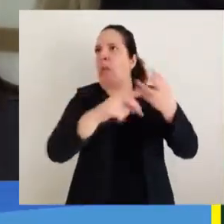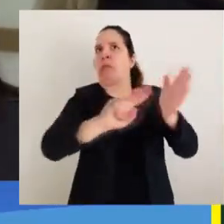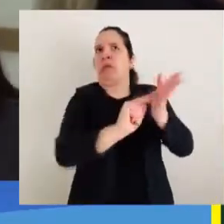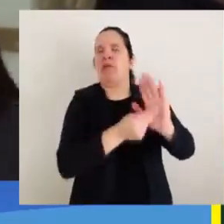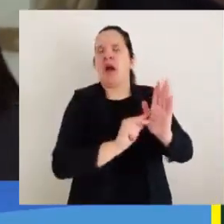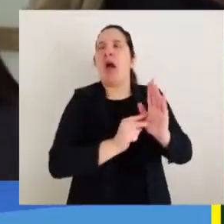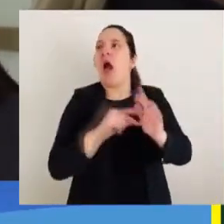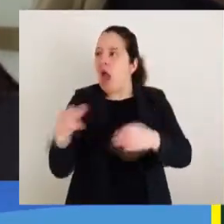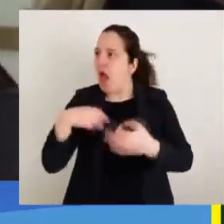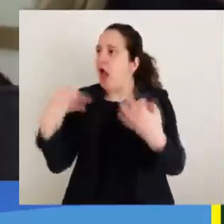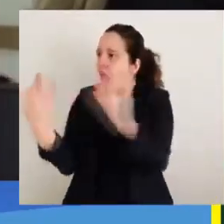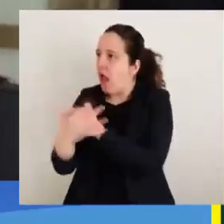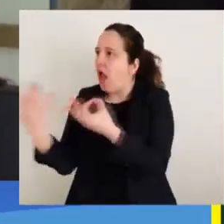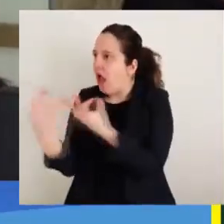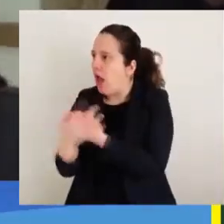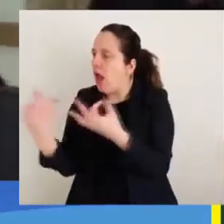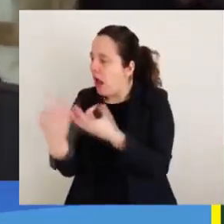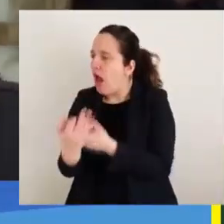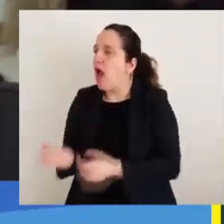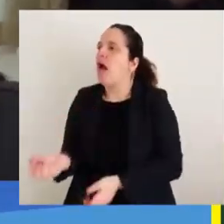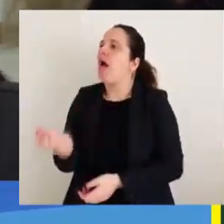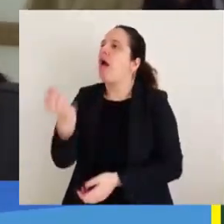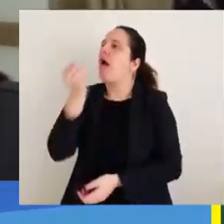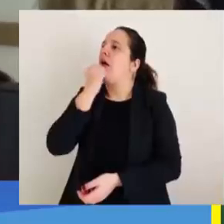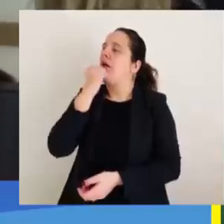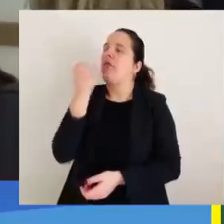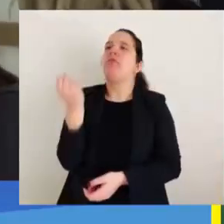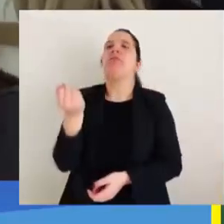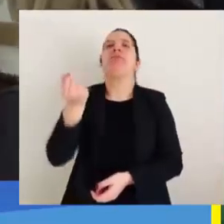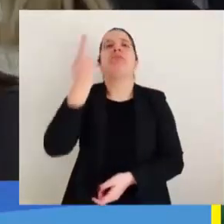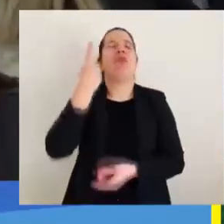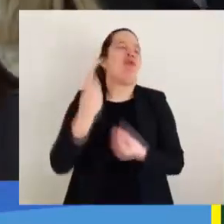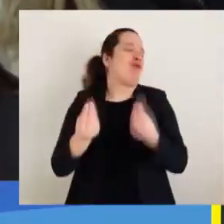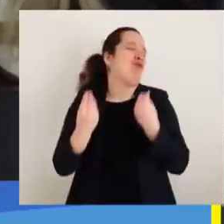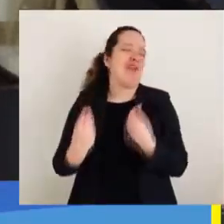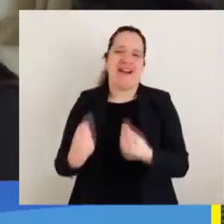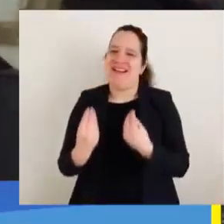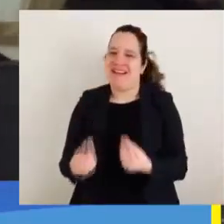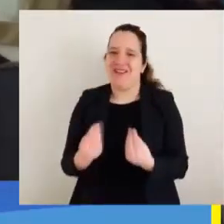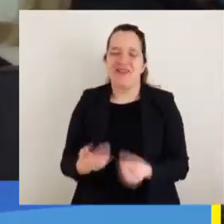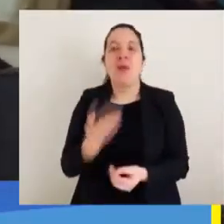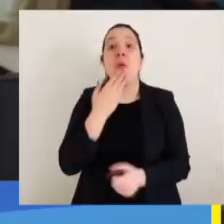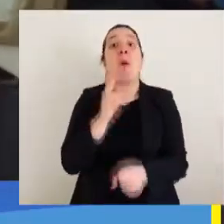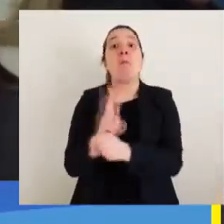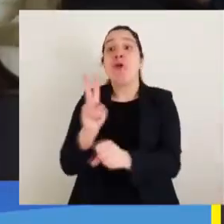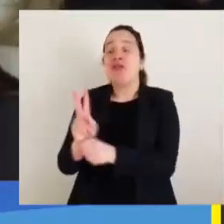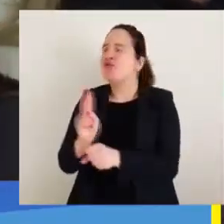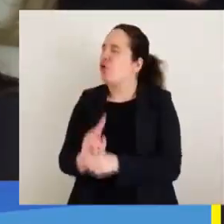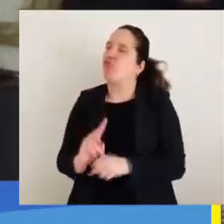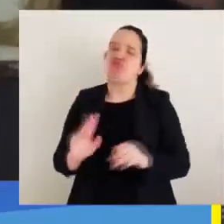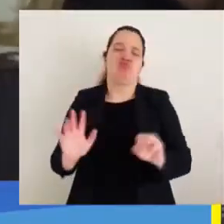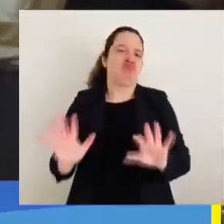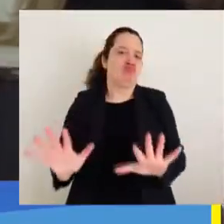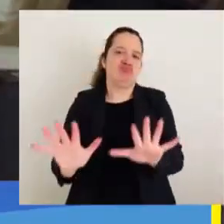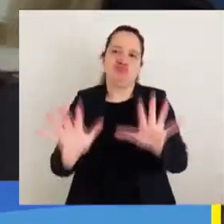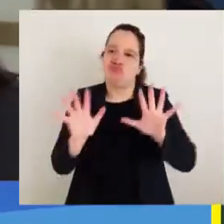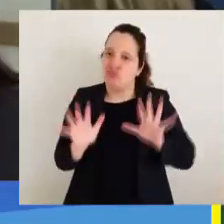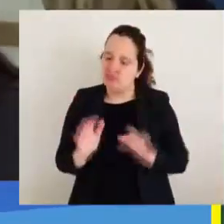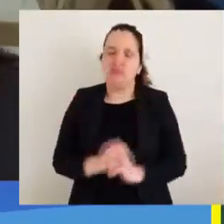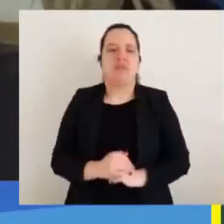Y con estas clases, oye, fue muy, muy buena, de verdad que sí. Y los profesores ni hablaron. O sea,